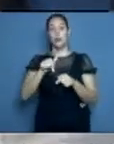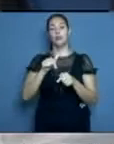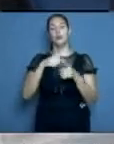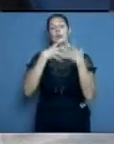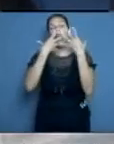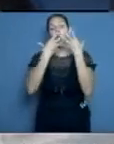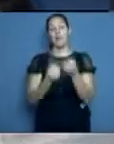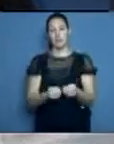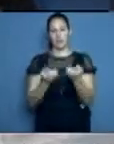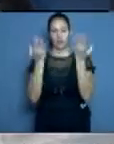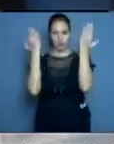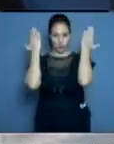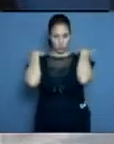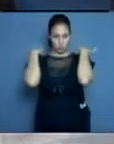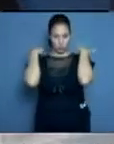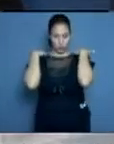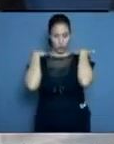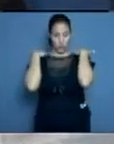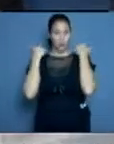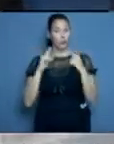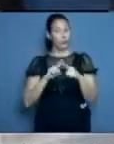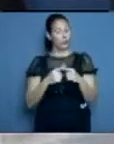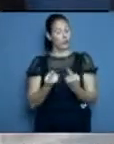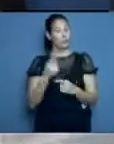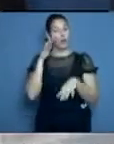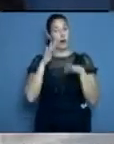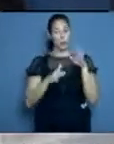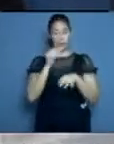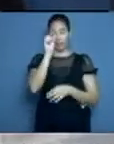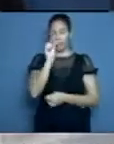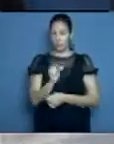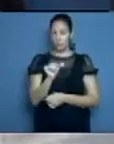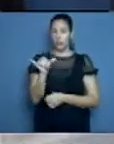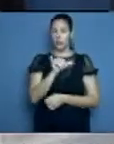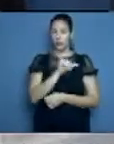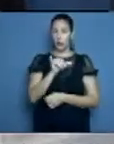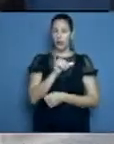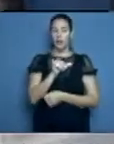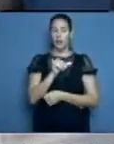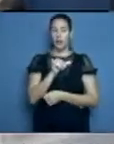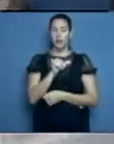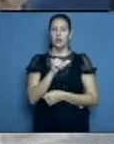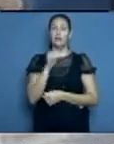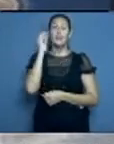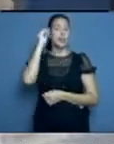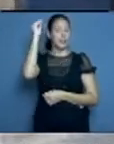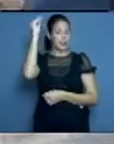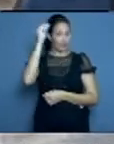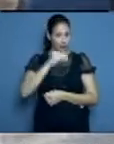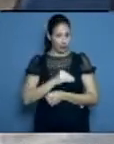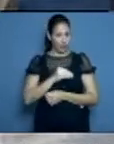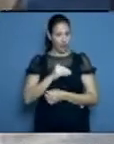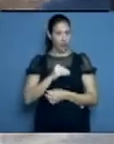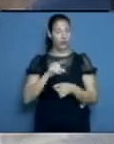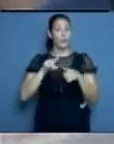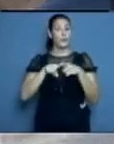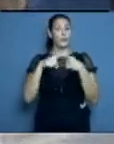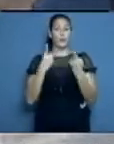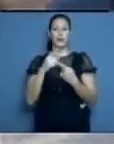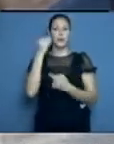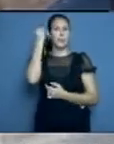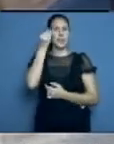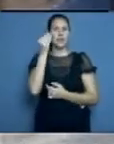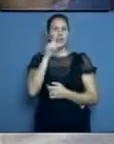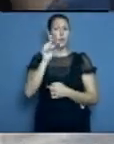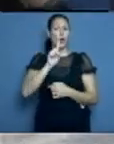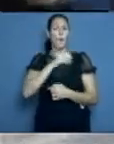pacientes también tienen que estar conscientes de eso. A veces los pacientes también demandan mucho el tratamiento con oxígeno y cuando se hacen las evaluaciones nos damos cuenta de que realmente